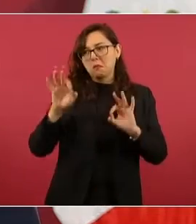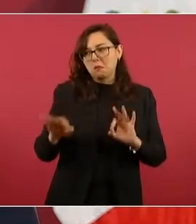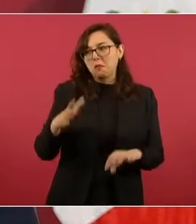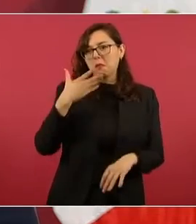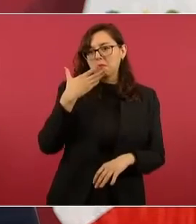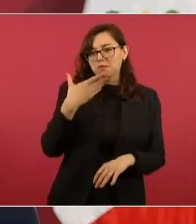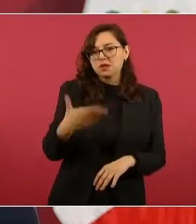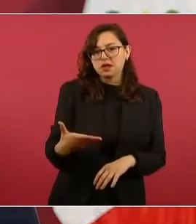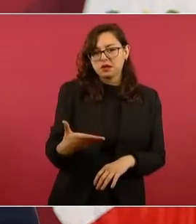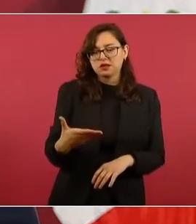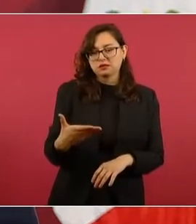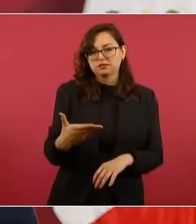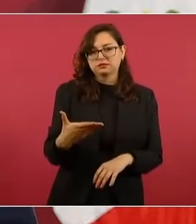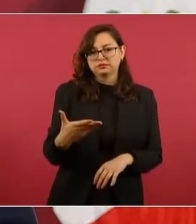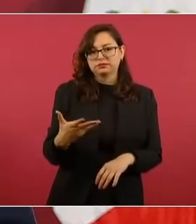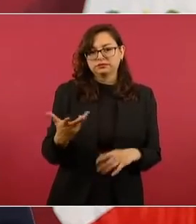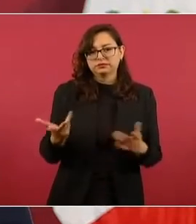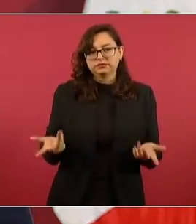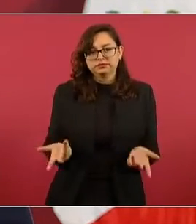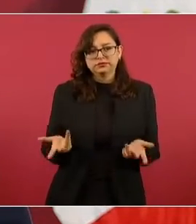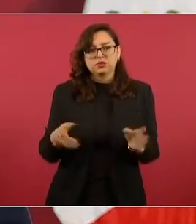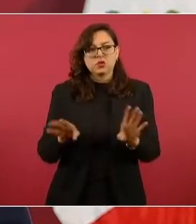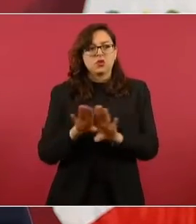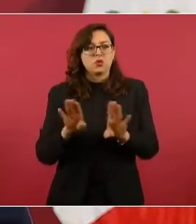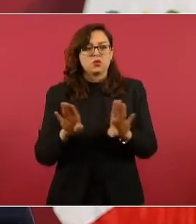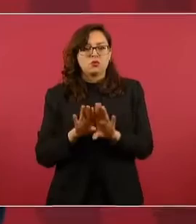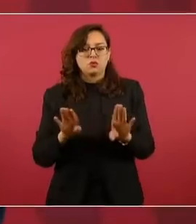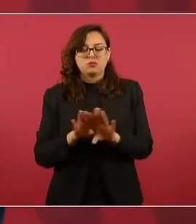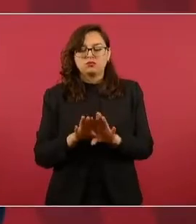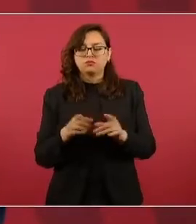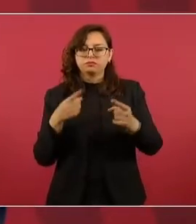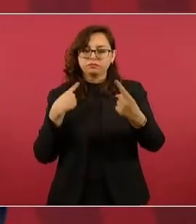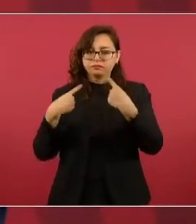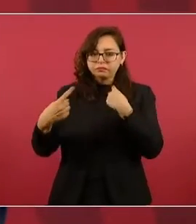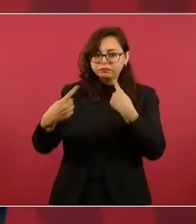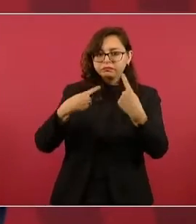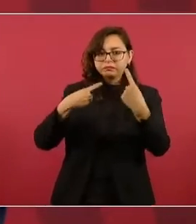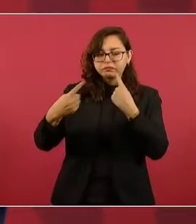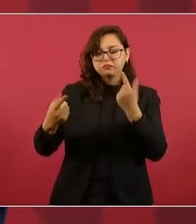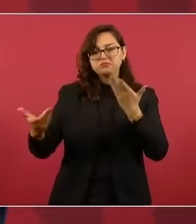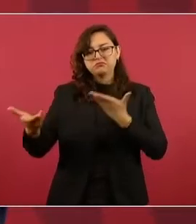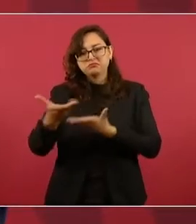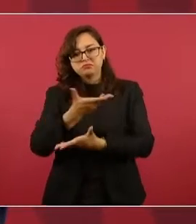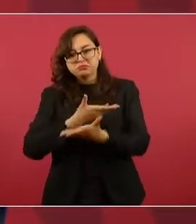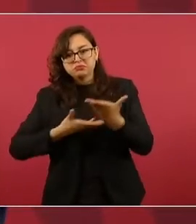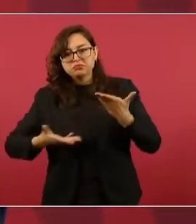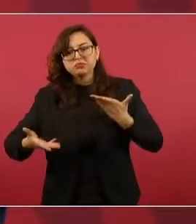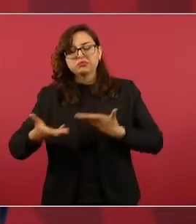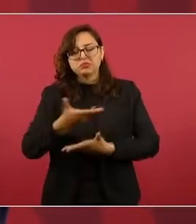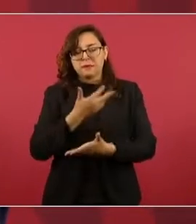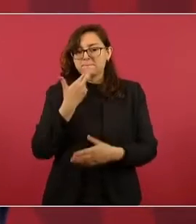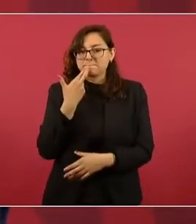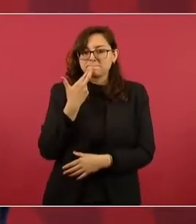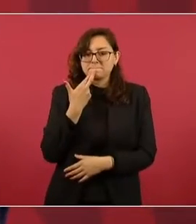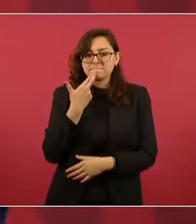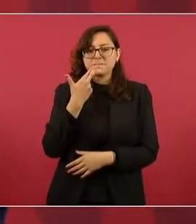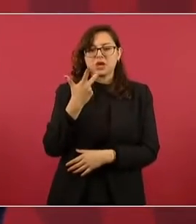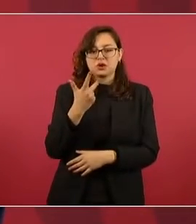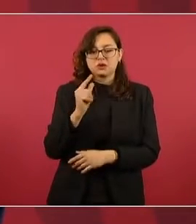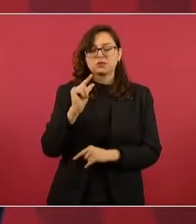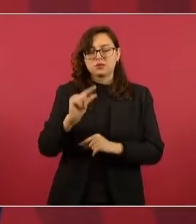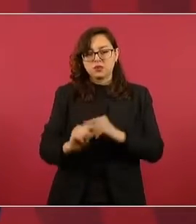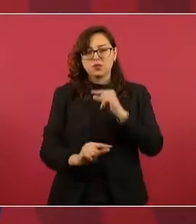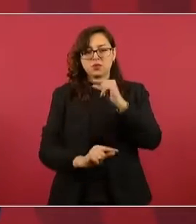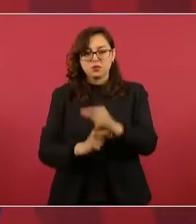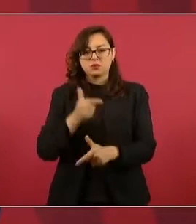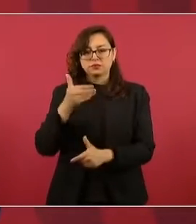buscaron el diálogo y se va avanzando.